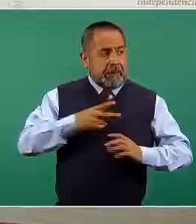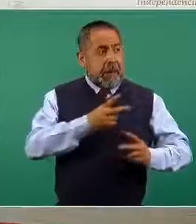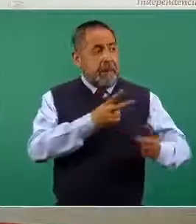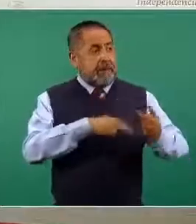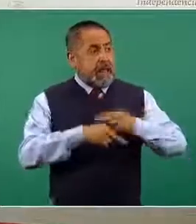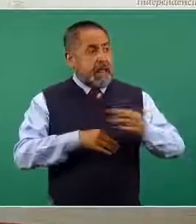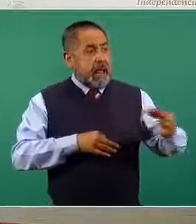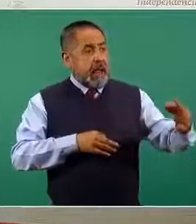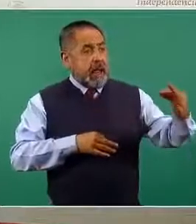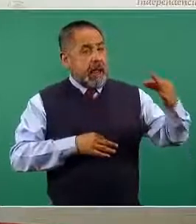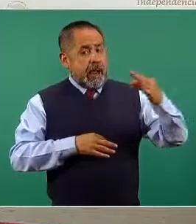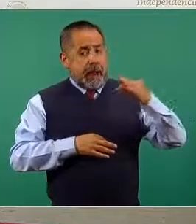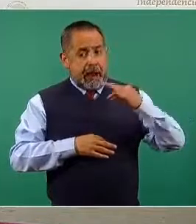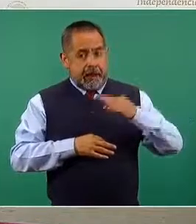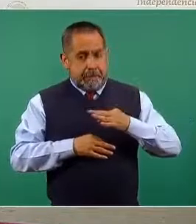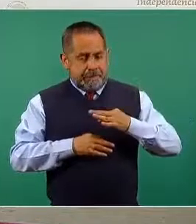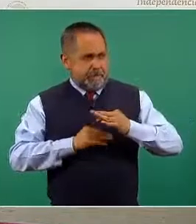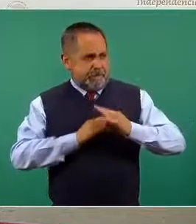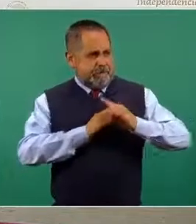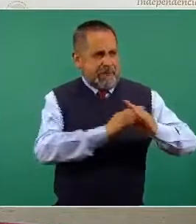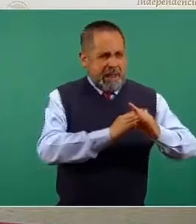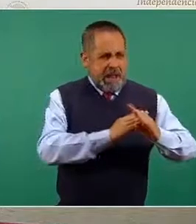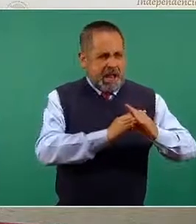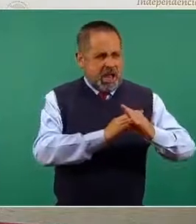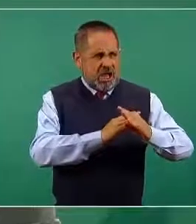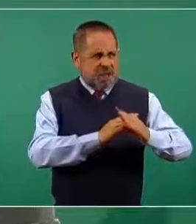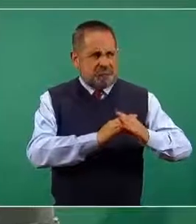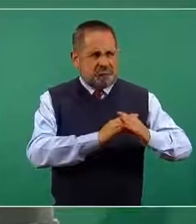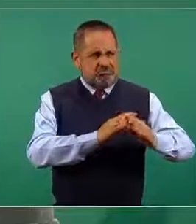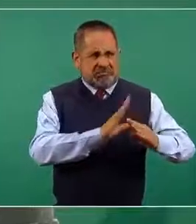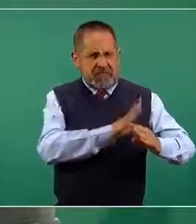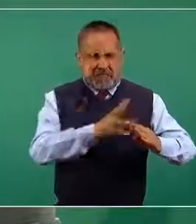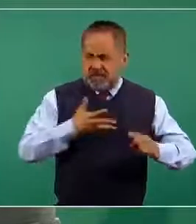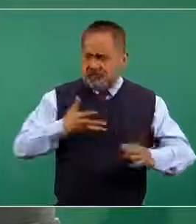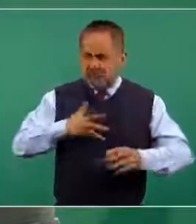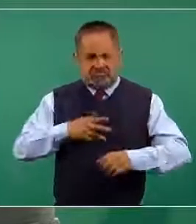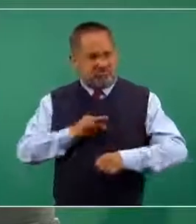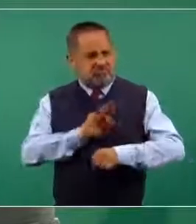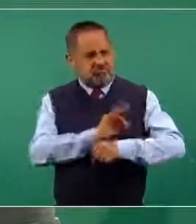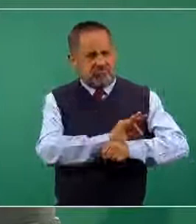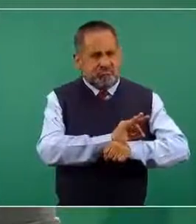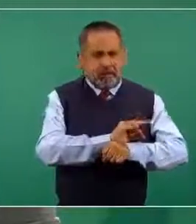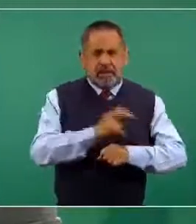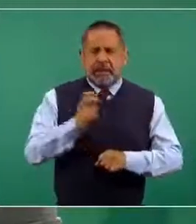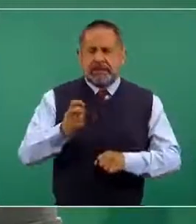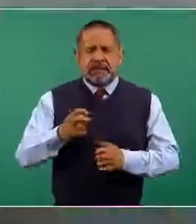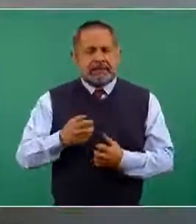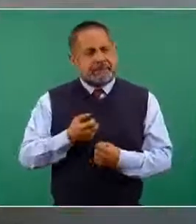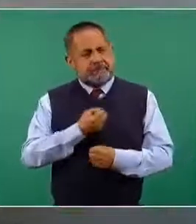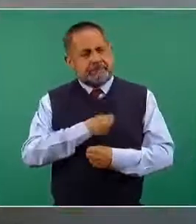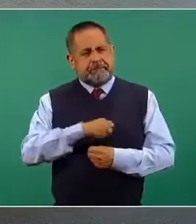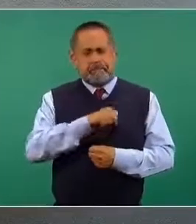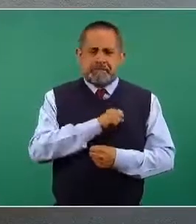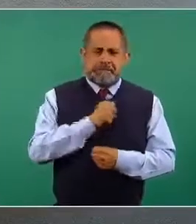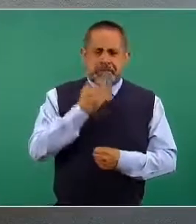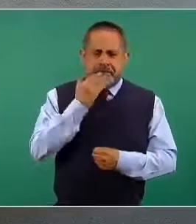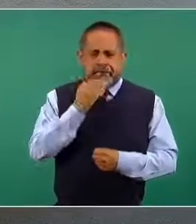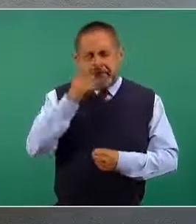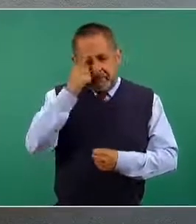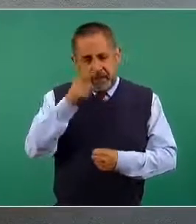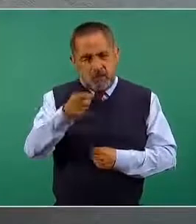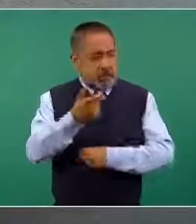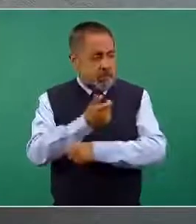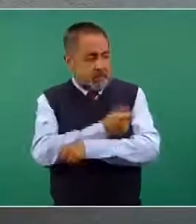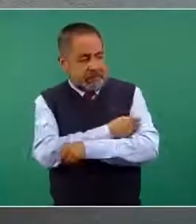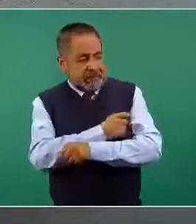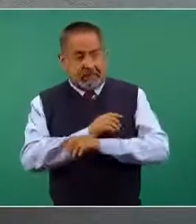y cuando lo quiera atacar, ese sistema inmunológico lo proteja y evitemos que usted que recibió